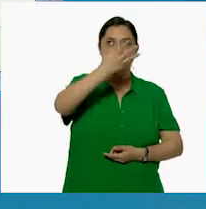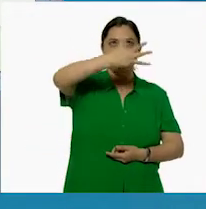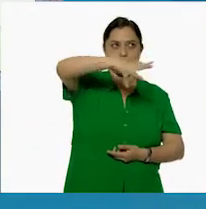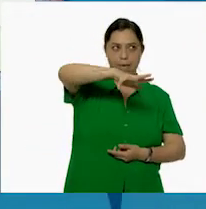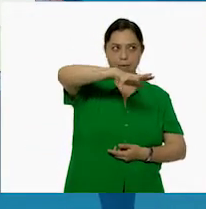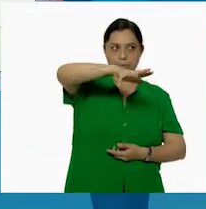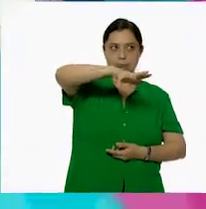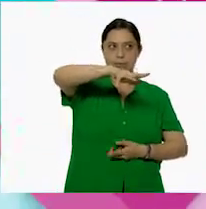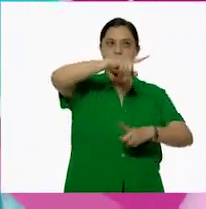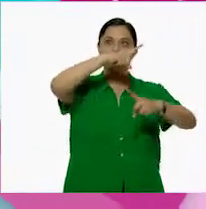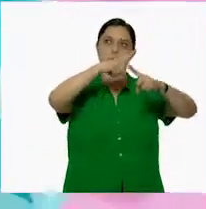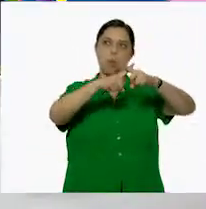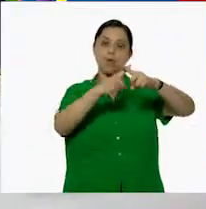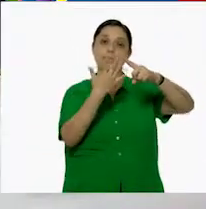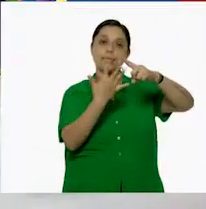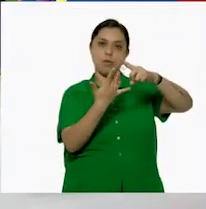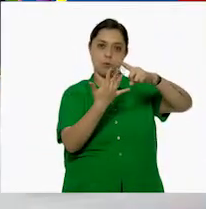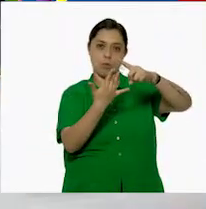50.